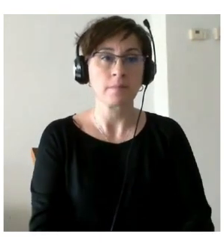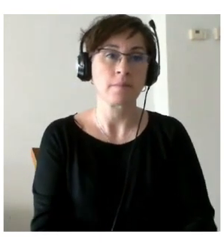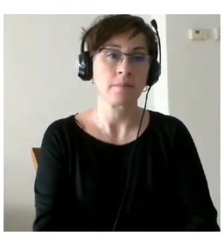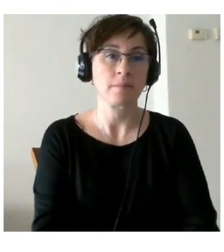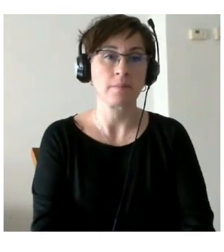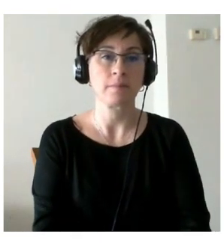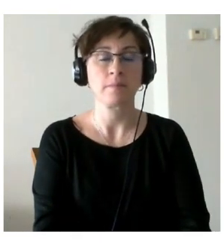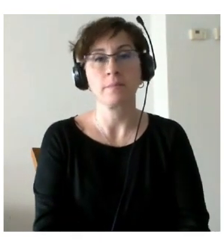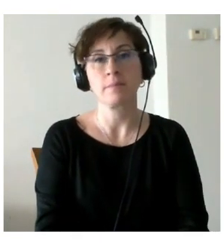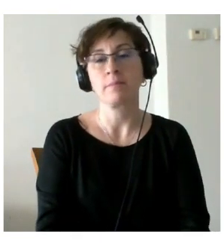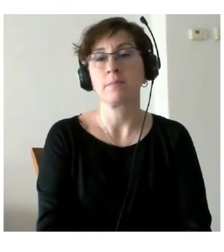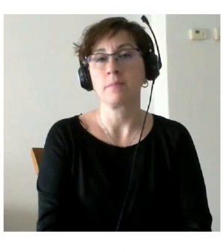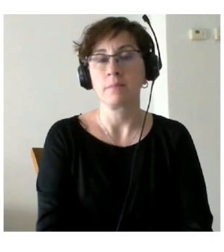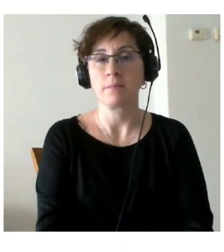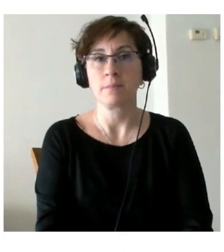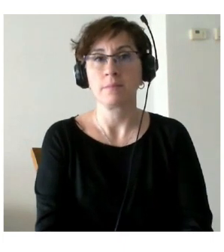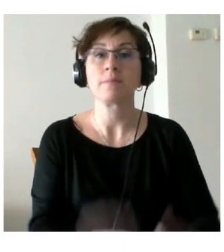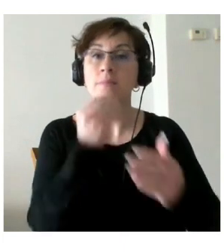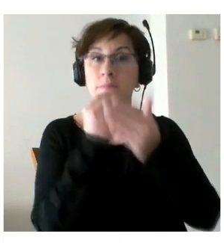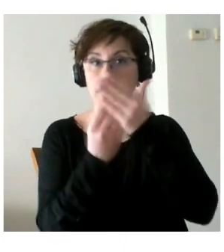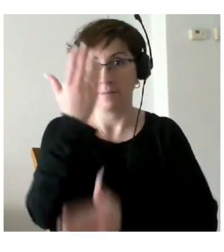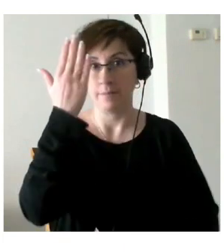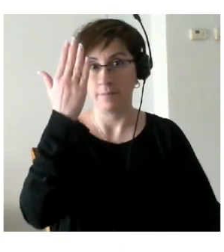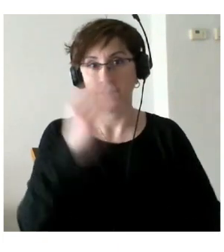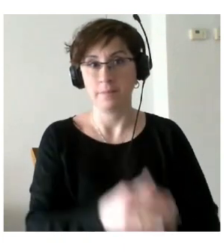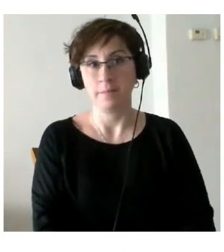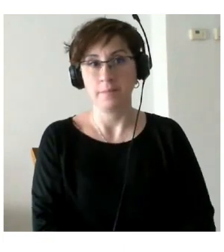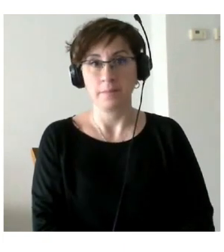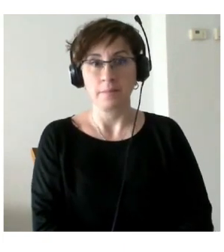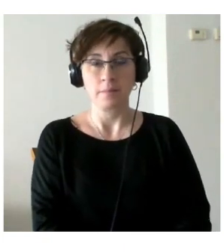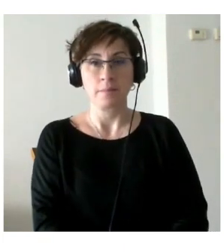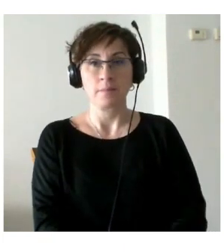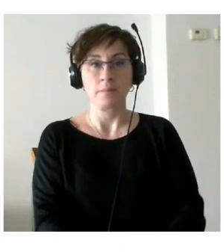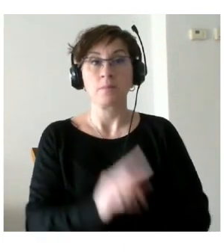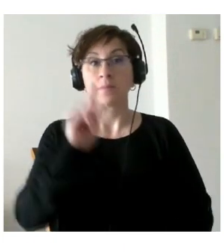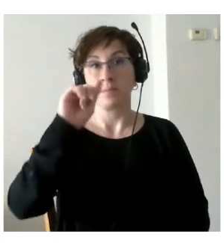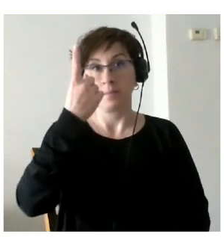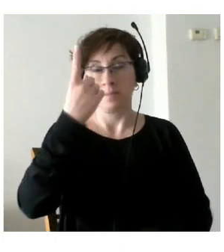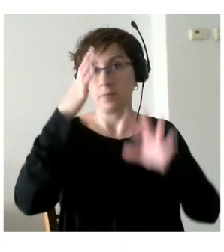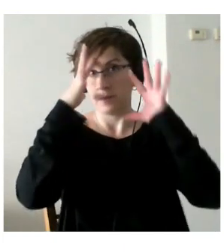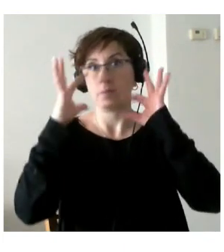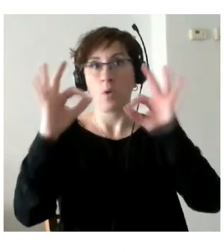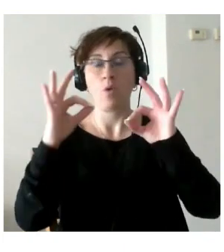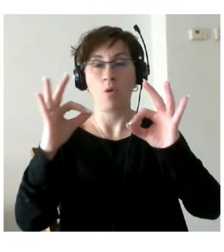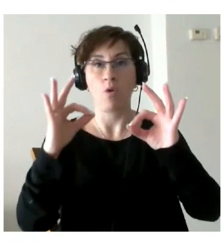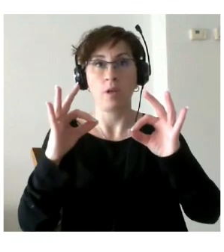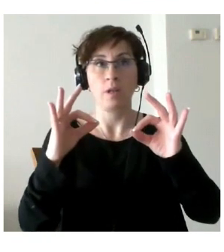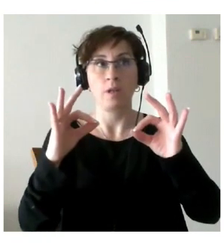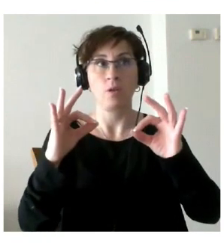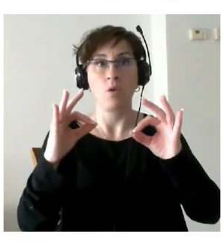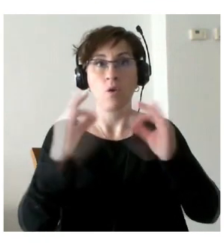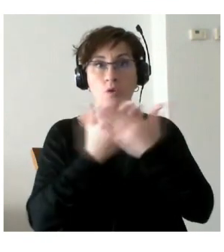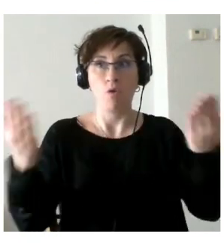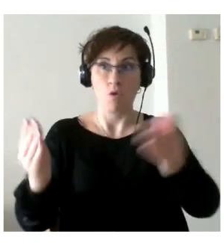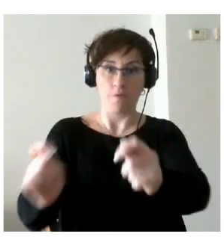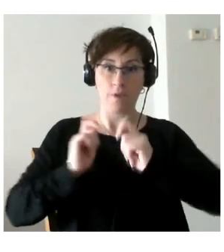Buenos días. Antes de nada, pues agradecer la confianza que Plena Inclusión ha depositado en Algalia para hacer